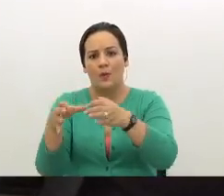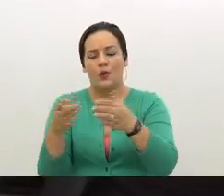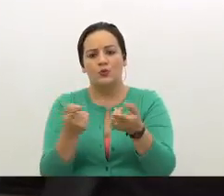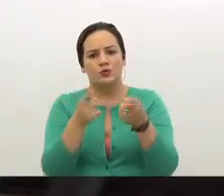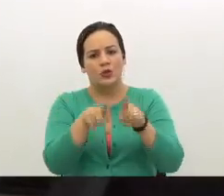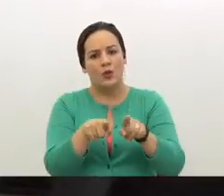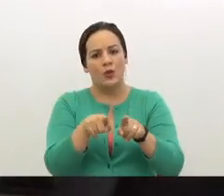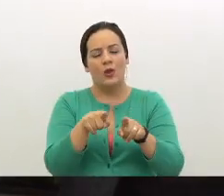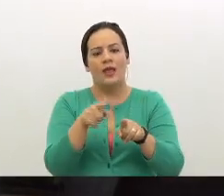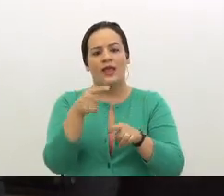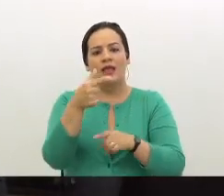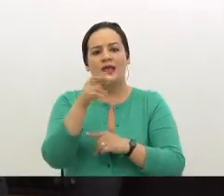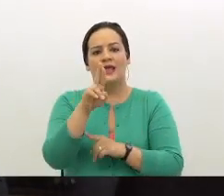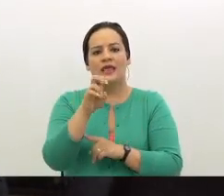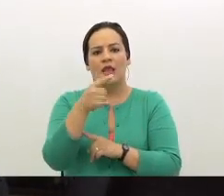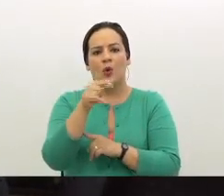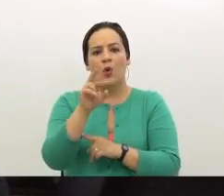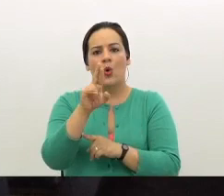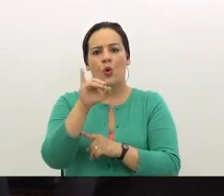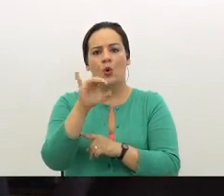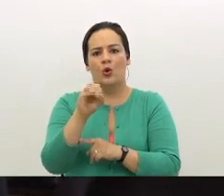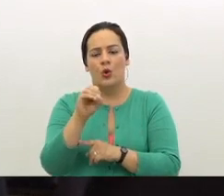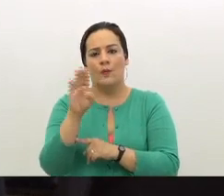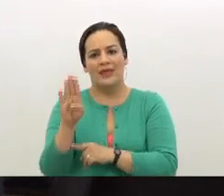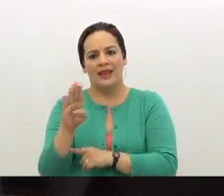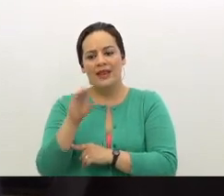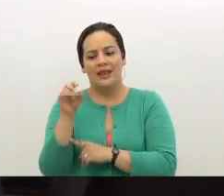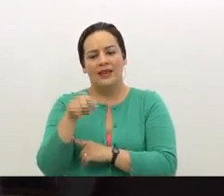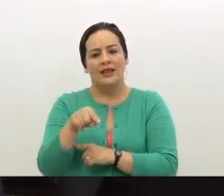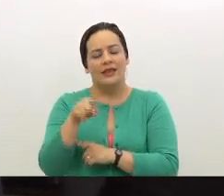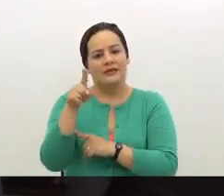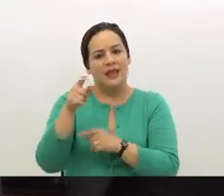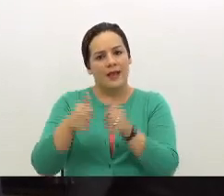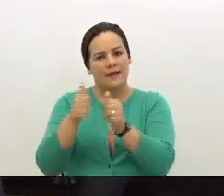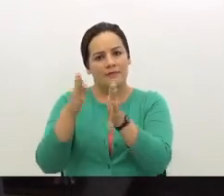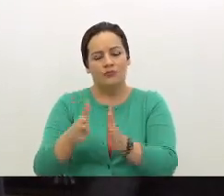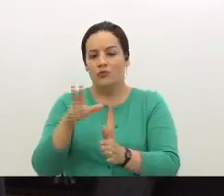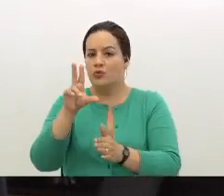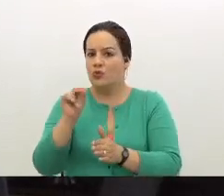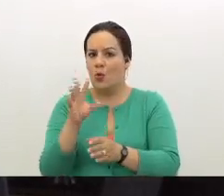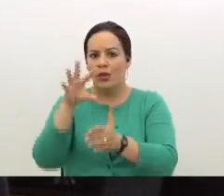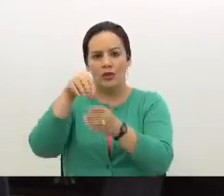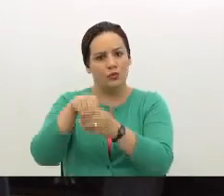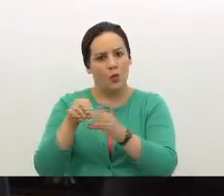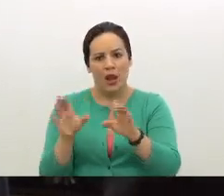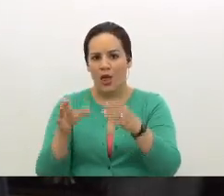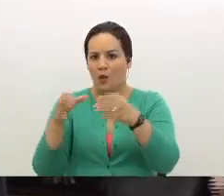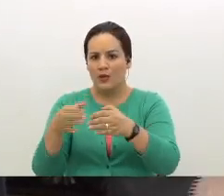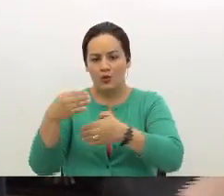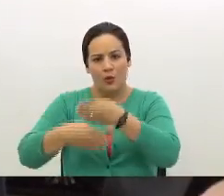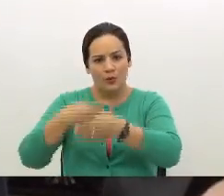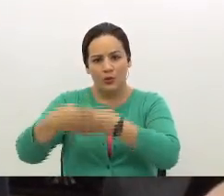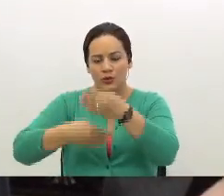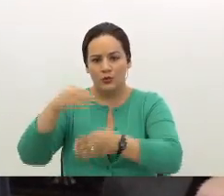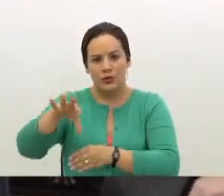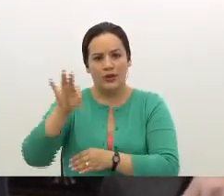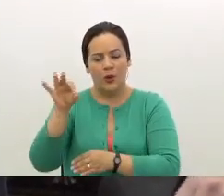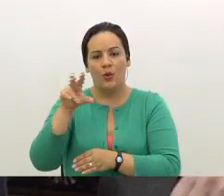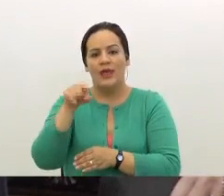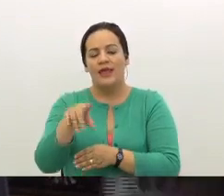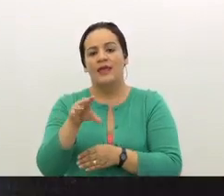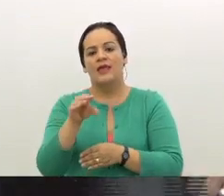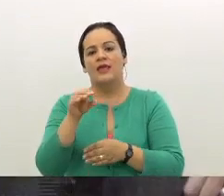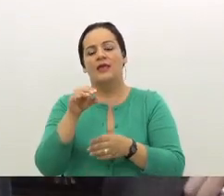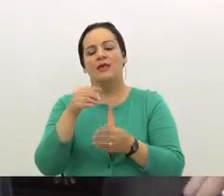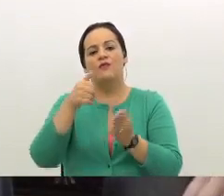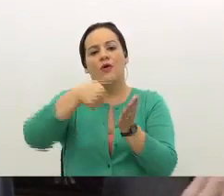caso de Gregorio Vigili, es decir, el candidato que no pasó por el proceso de selección y que fue contemplado acá